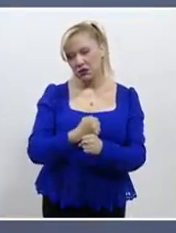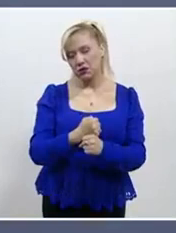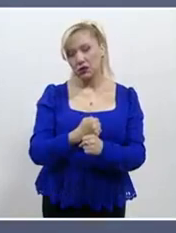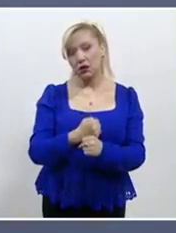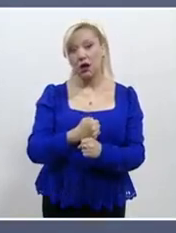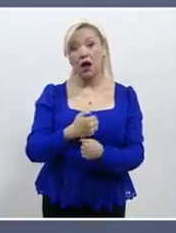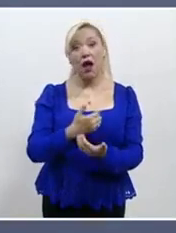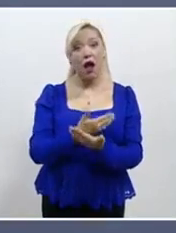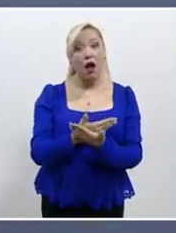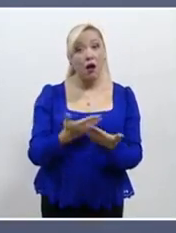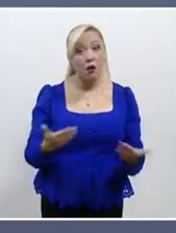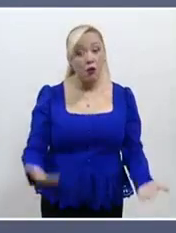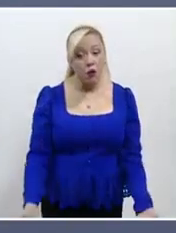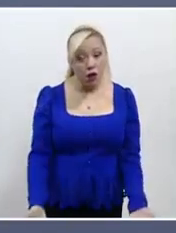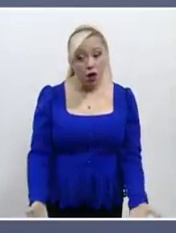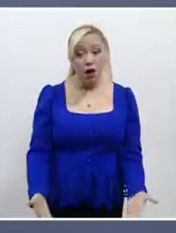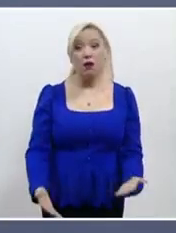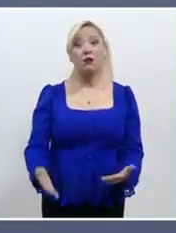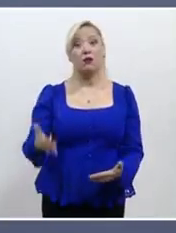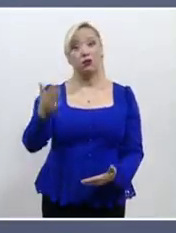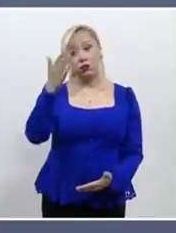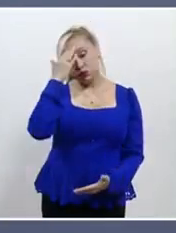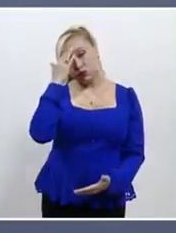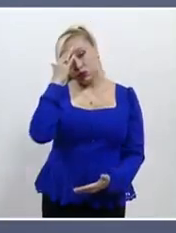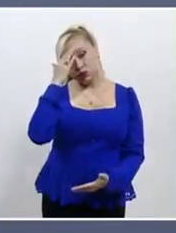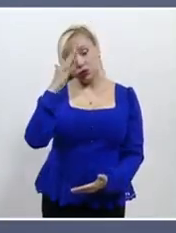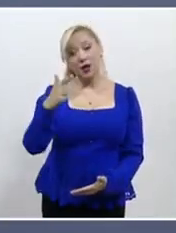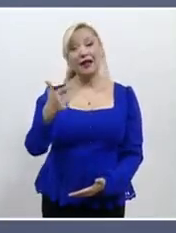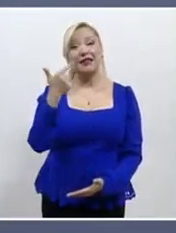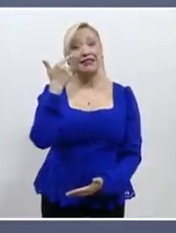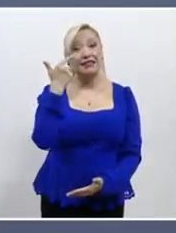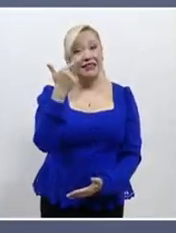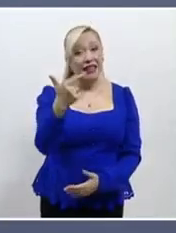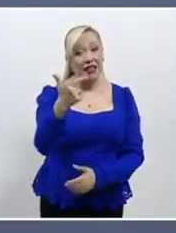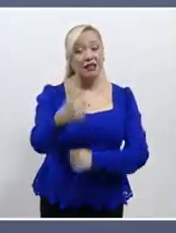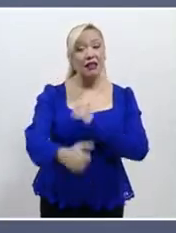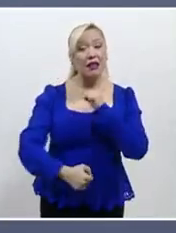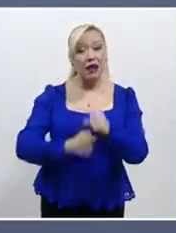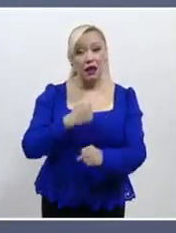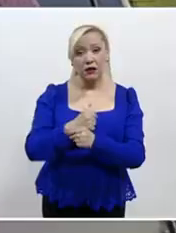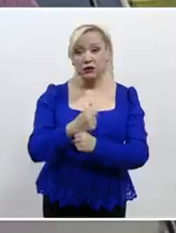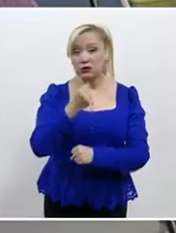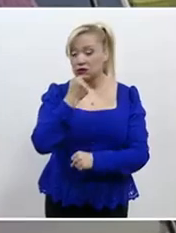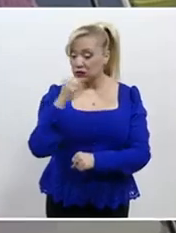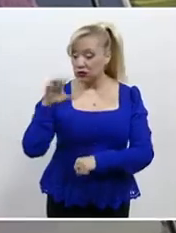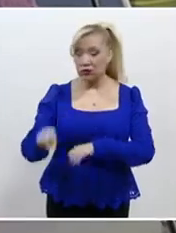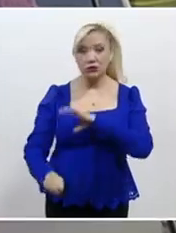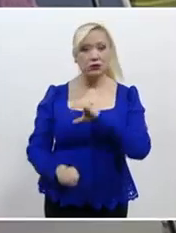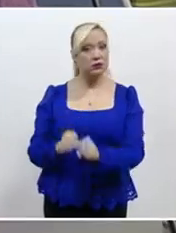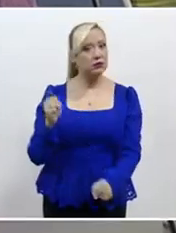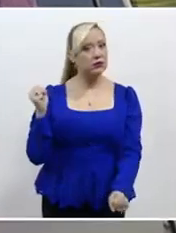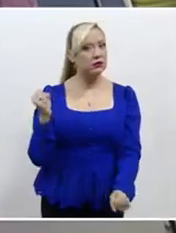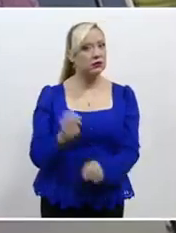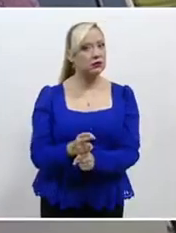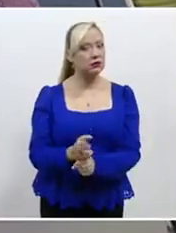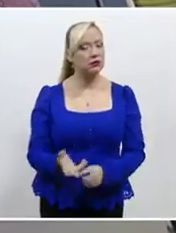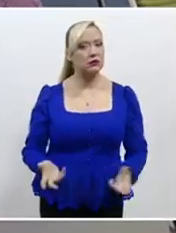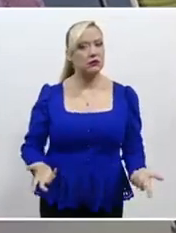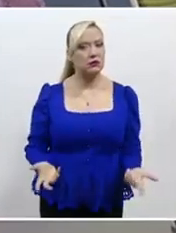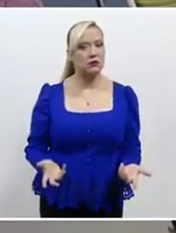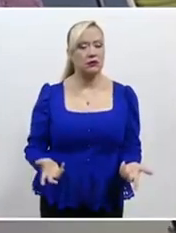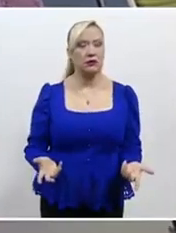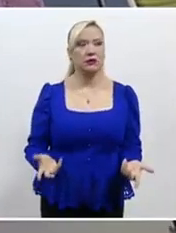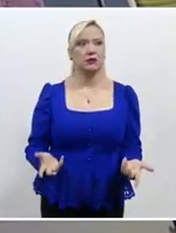En menos de 10 años se ha disminuido a la mitad la edad de reclutamiento. Explicaron que este reclutamiento ha